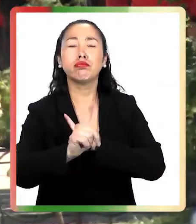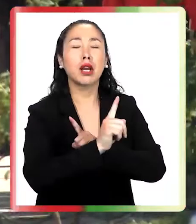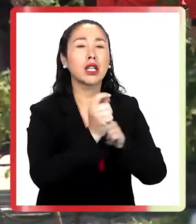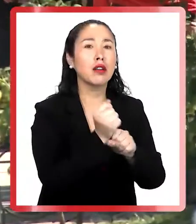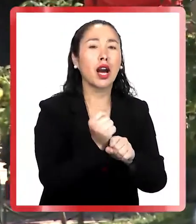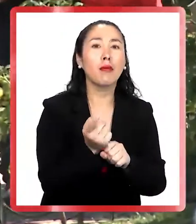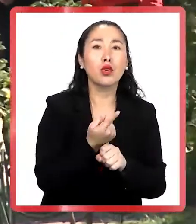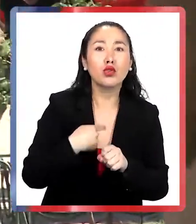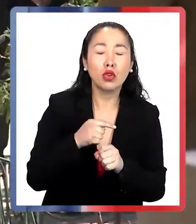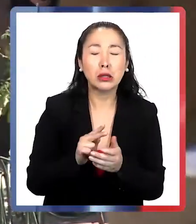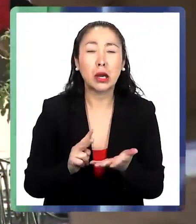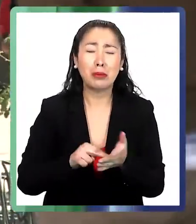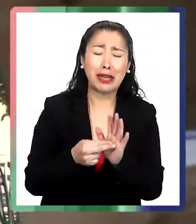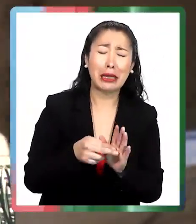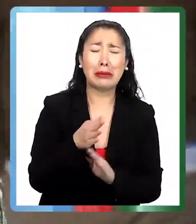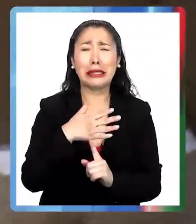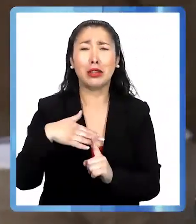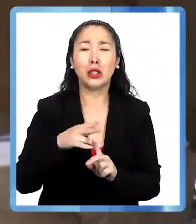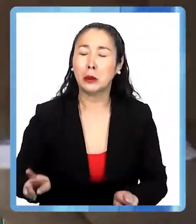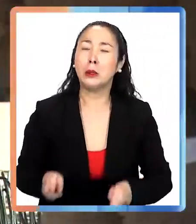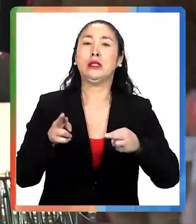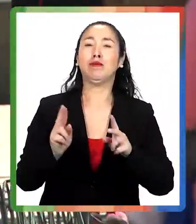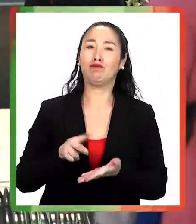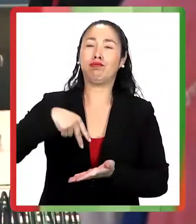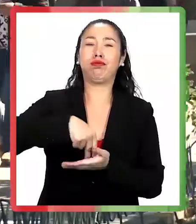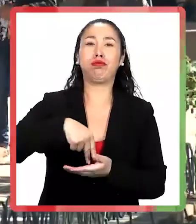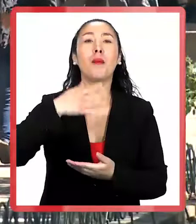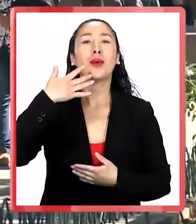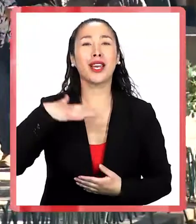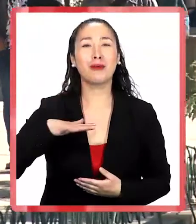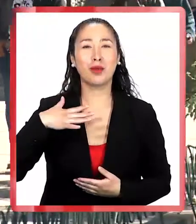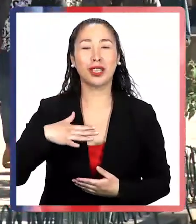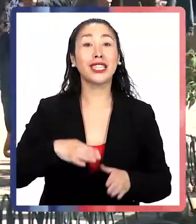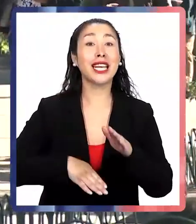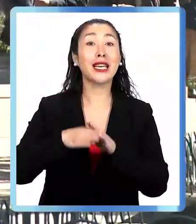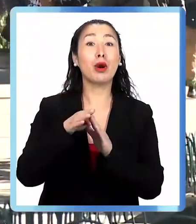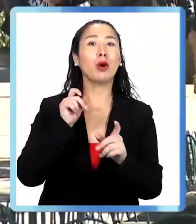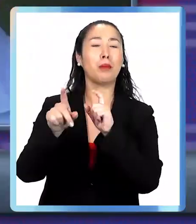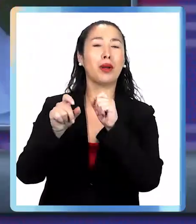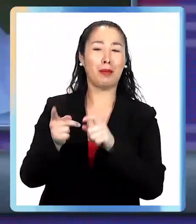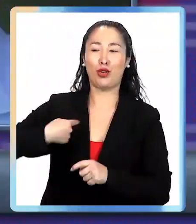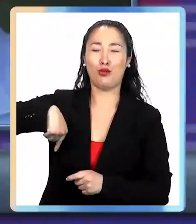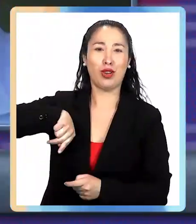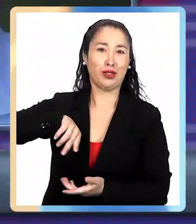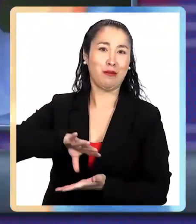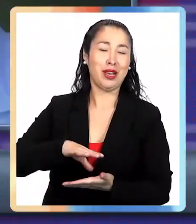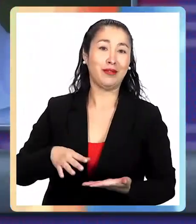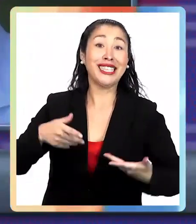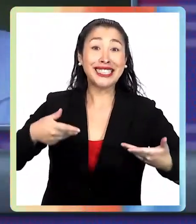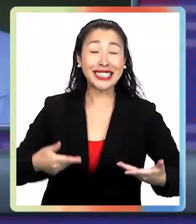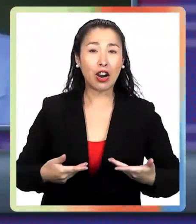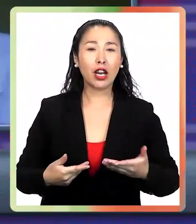los chilenos nos sobreponemos a las cosas, nos unimos cuando es importante y sobre todo cuando se trata de pelear por los niños. En este momento